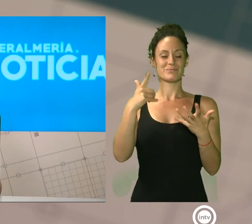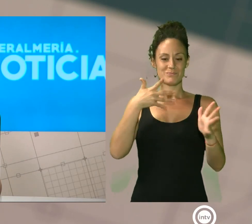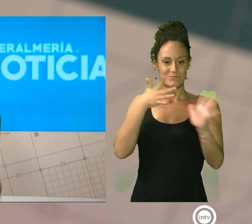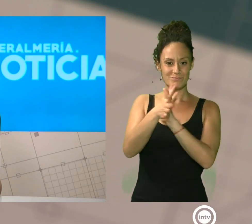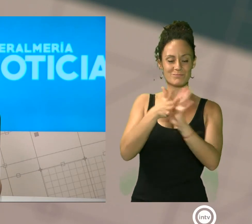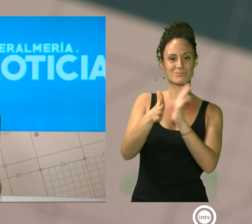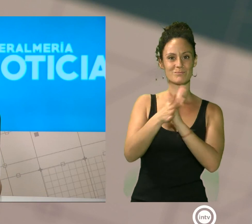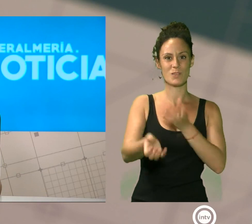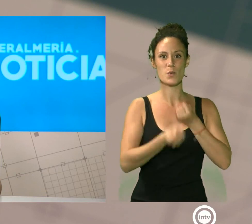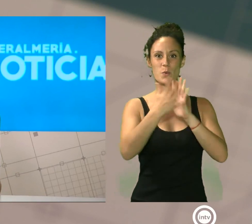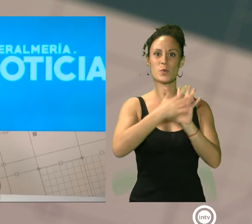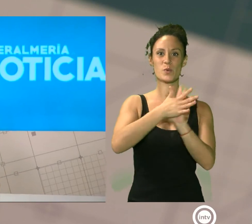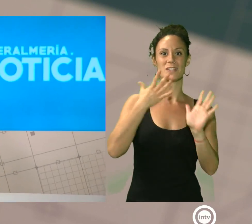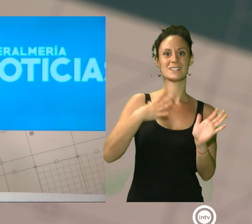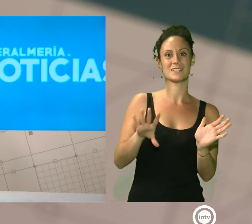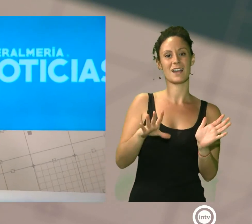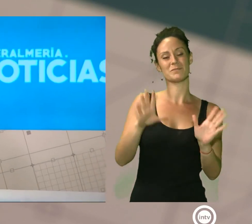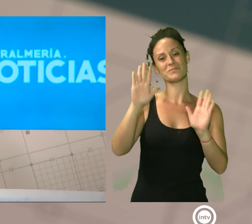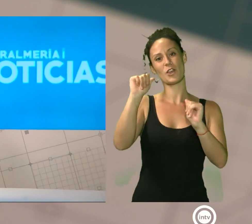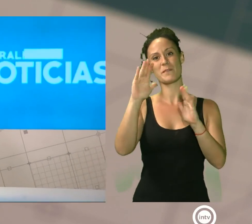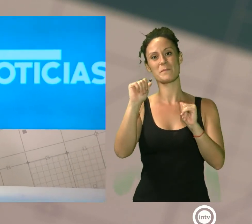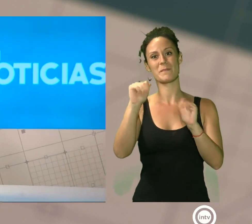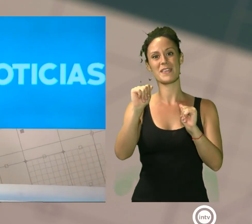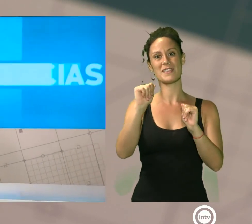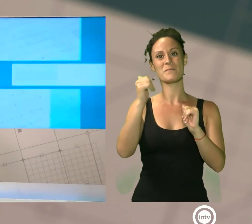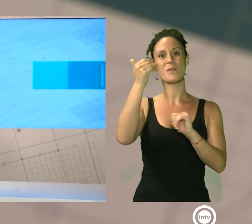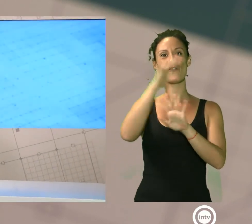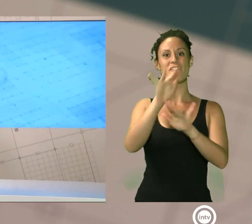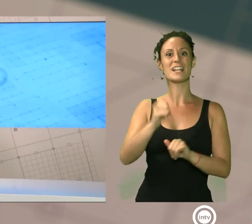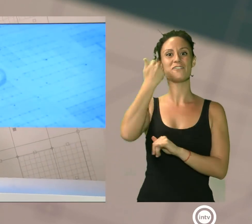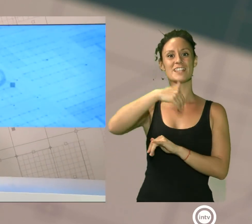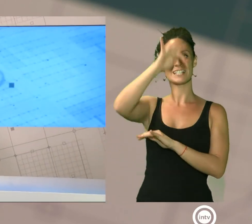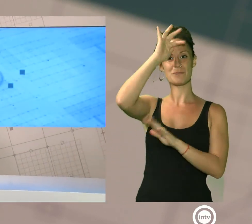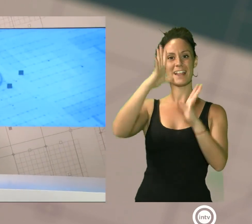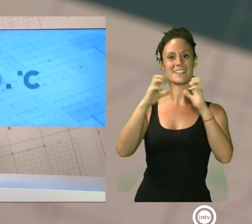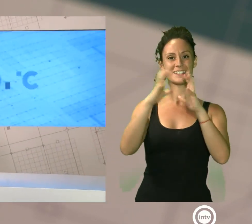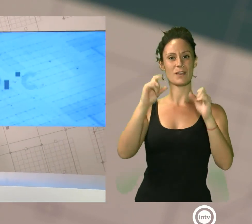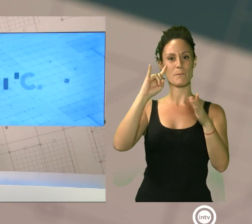detalles. Nos marchamos y les deseamos que pasen un feliz fin de semana. Hasta el lunes.